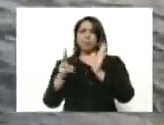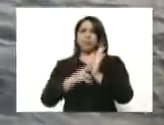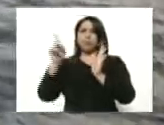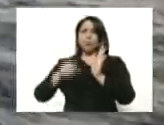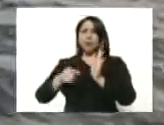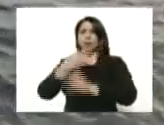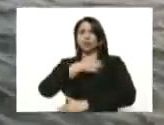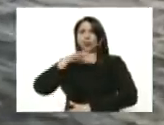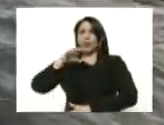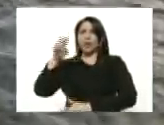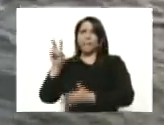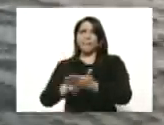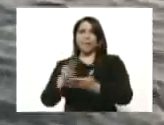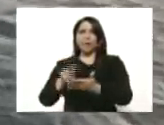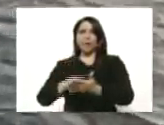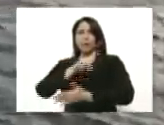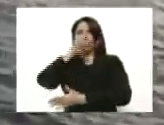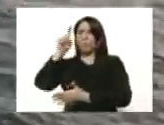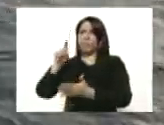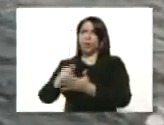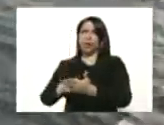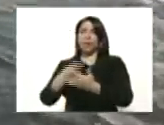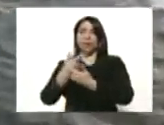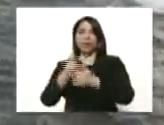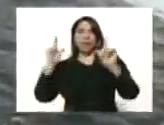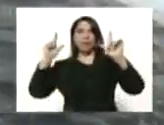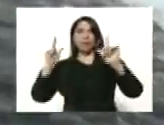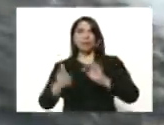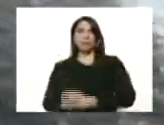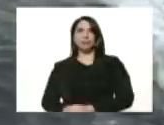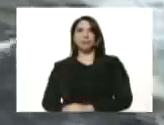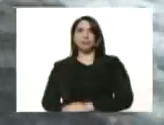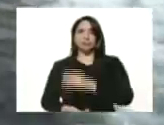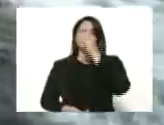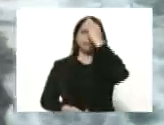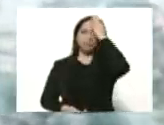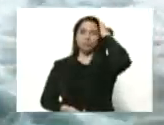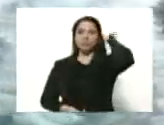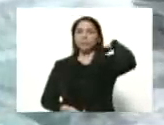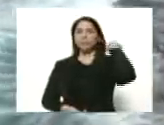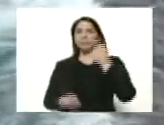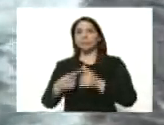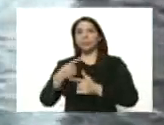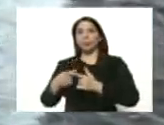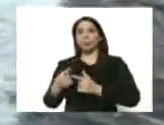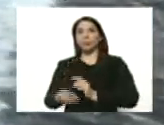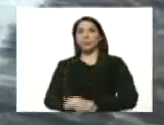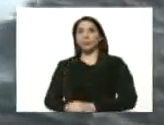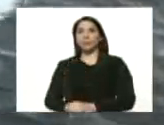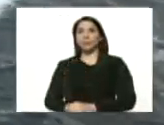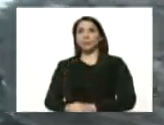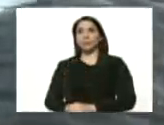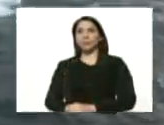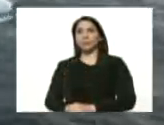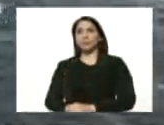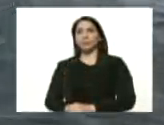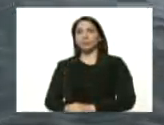la soberanía verdadera y plena por la libertad así que ha sido